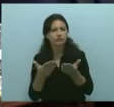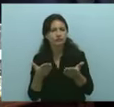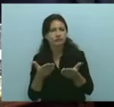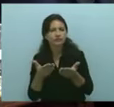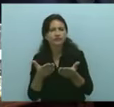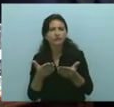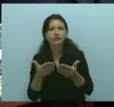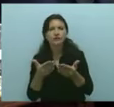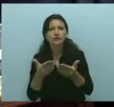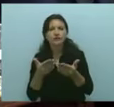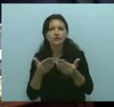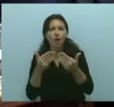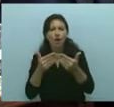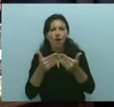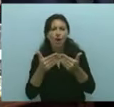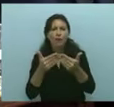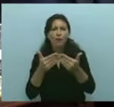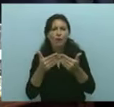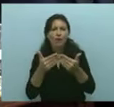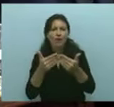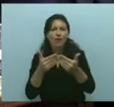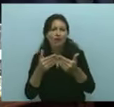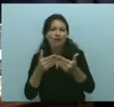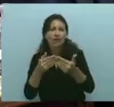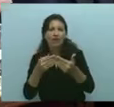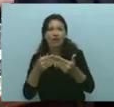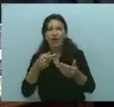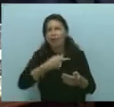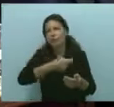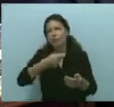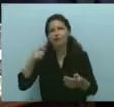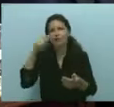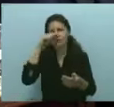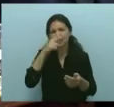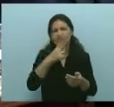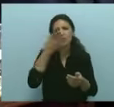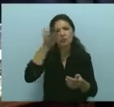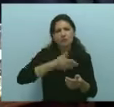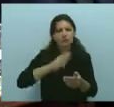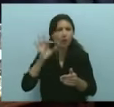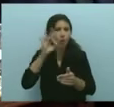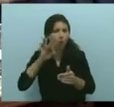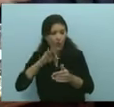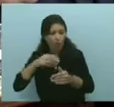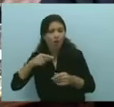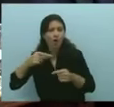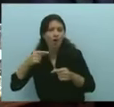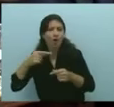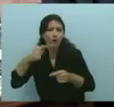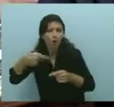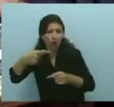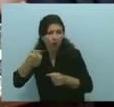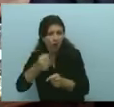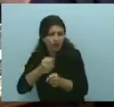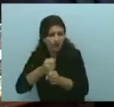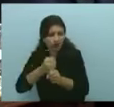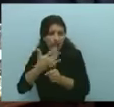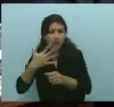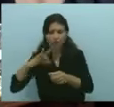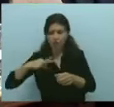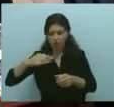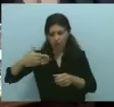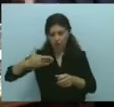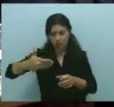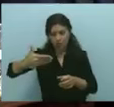muy razonable, es gente que ha tenido ingresos altos durante su vida activa, se lo merecen porque han tenido responsabilidades